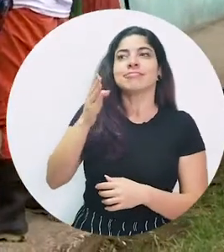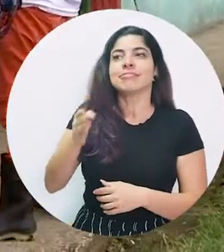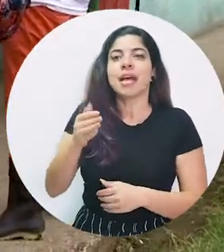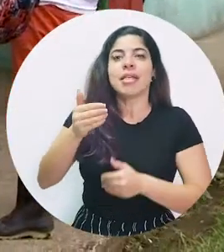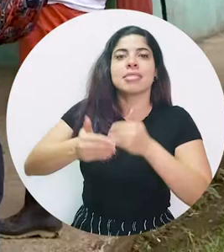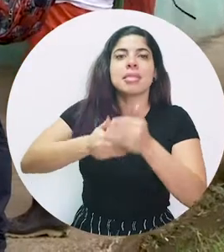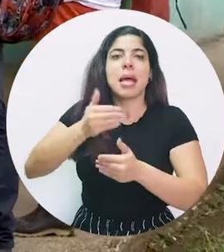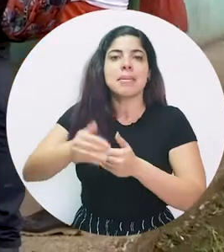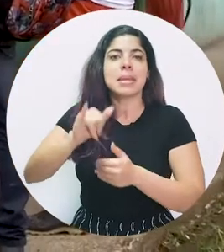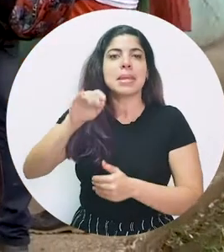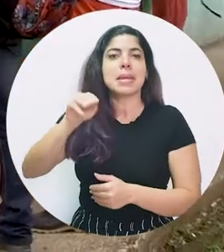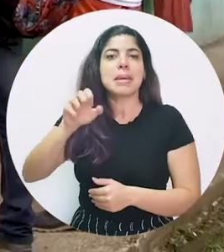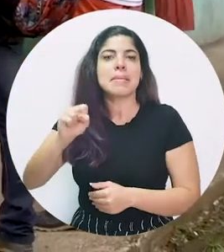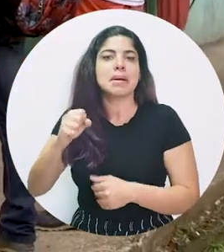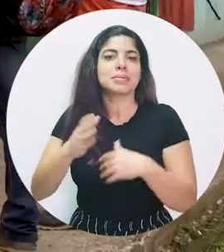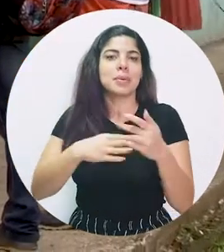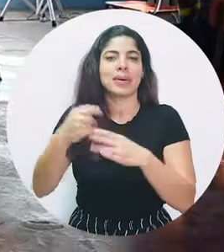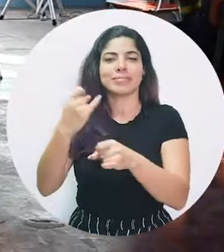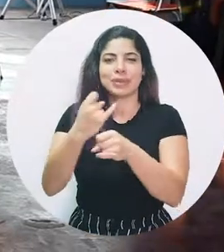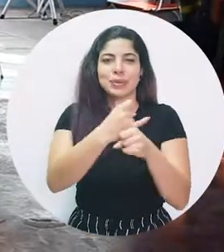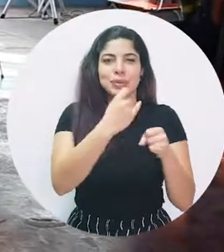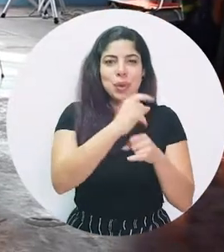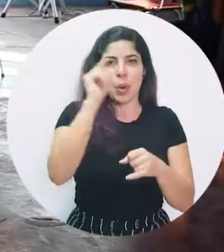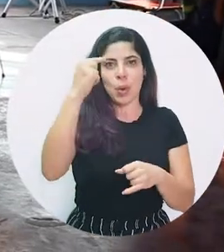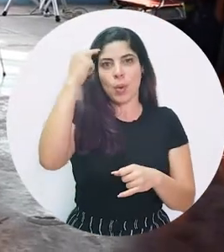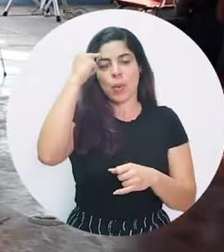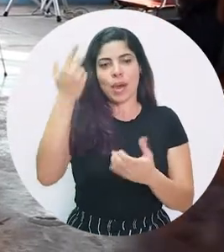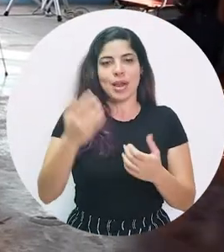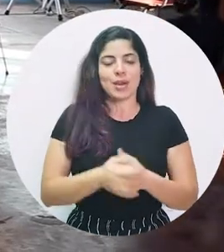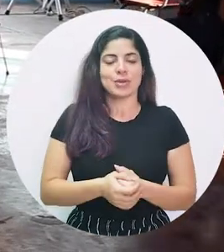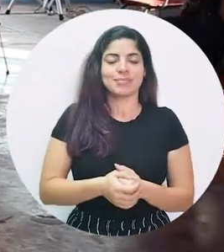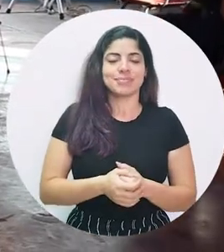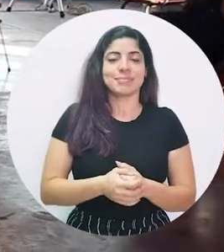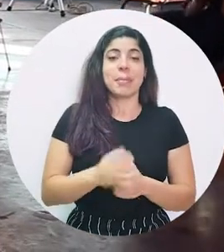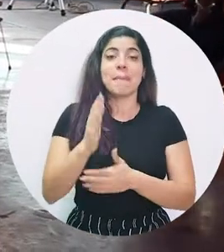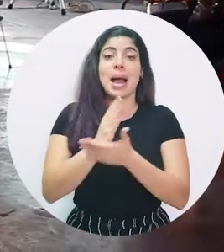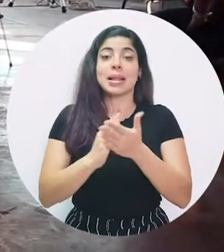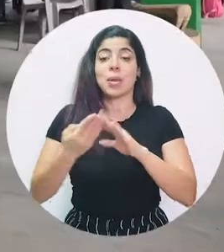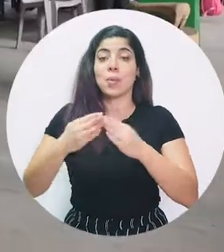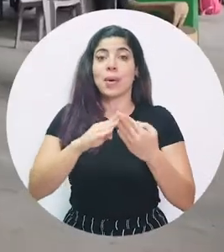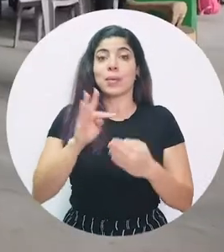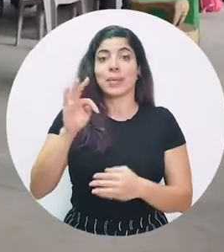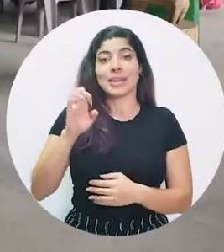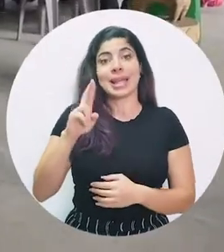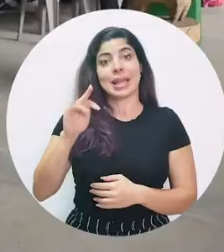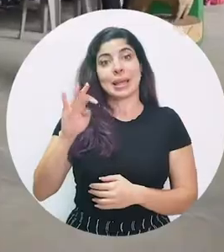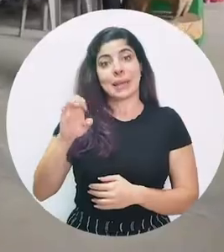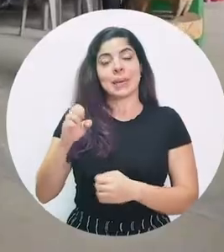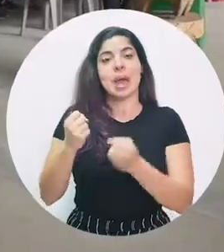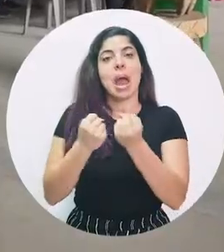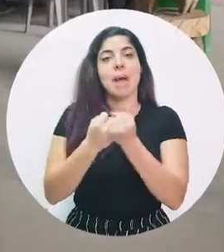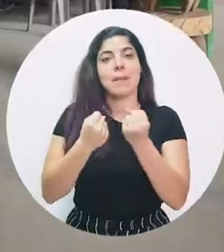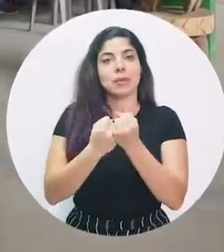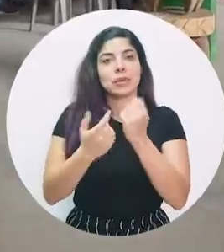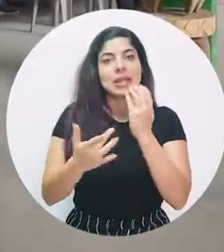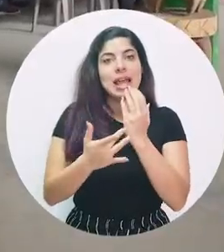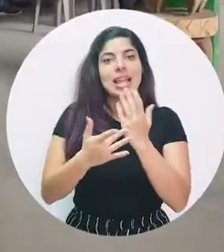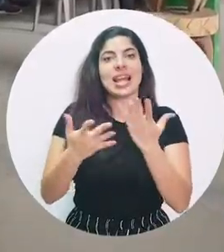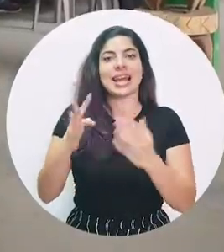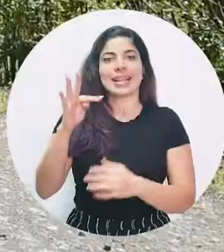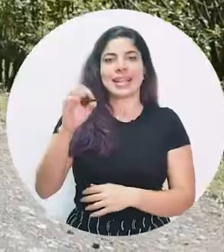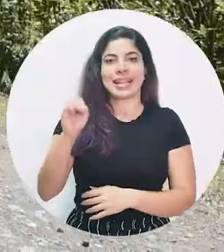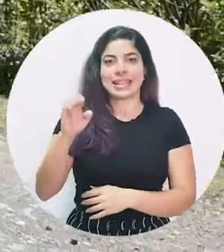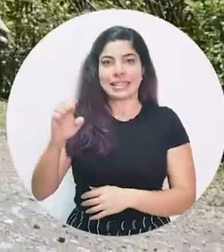trámite en el IMAS o en cualquier institución de gobierno. Por su parte, el pueblo teribe, con ayuda técnica del Tribunal Supremo de